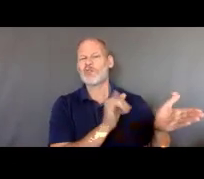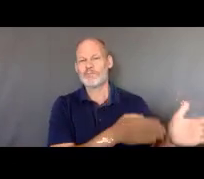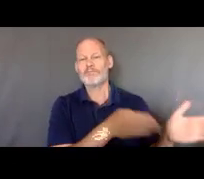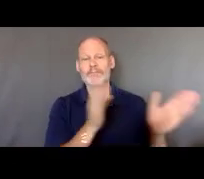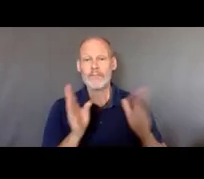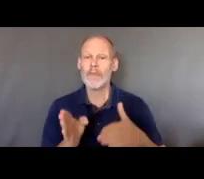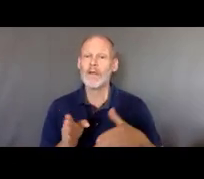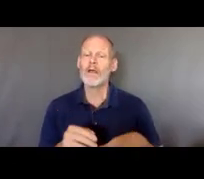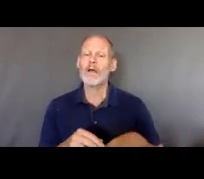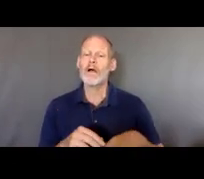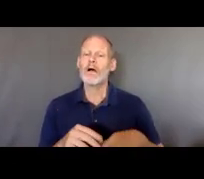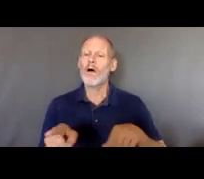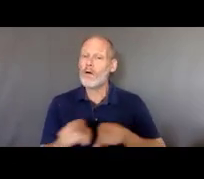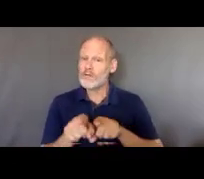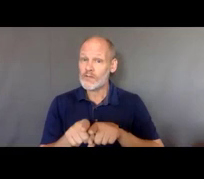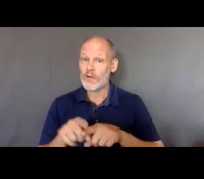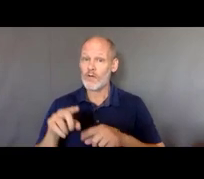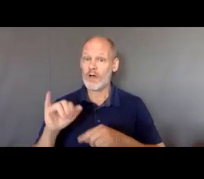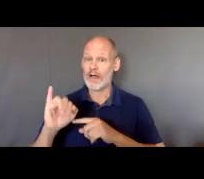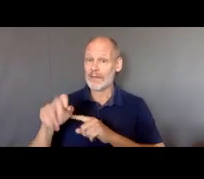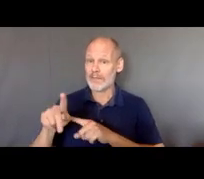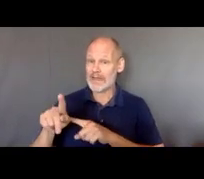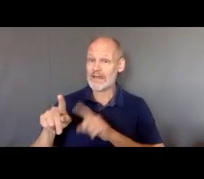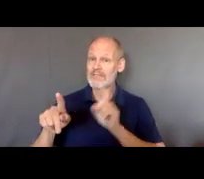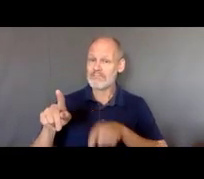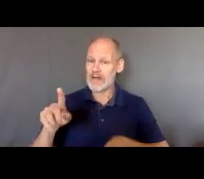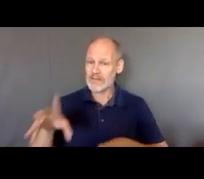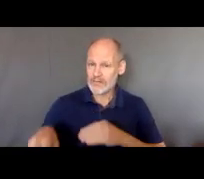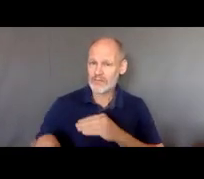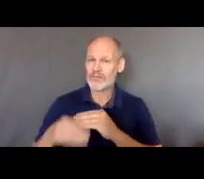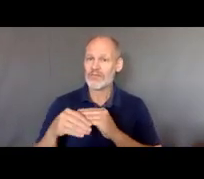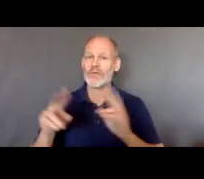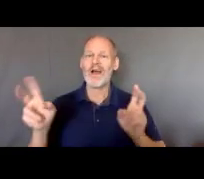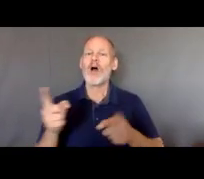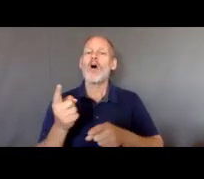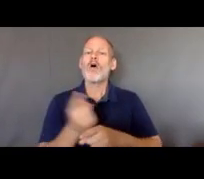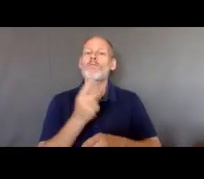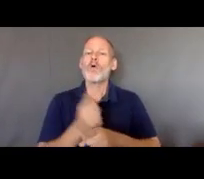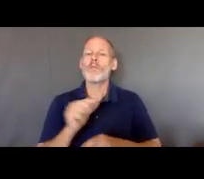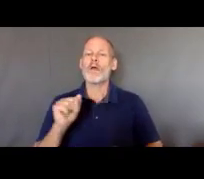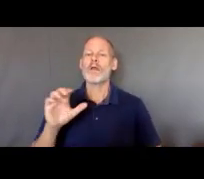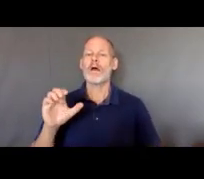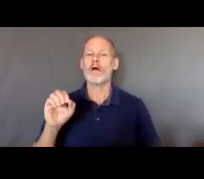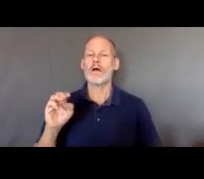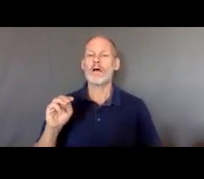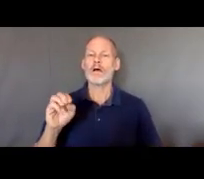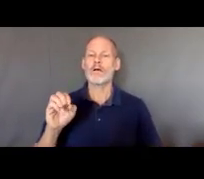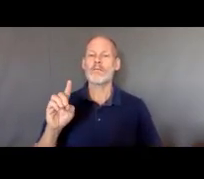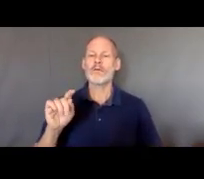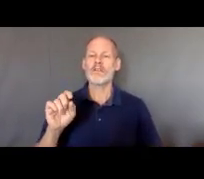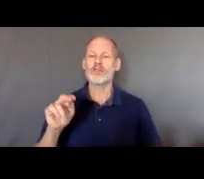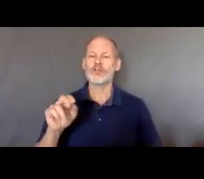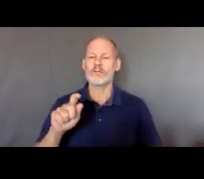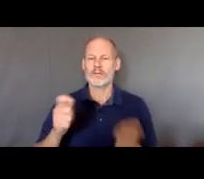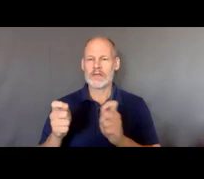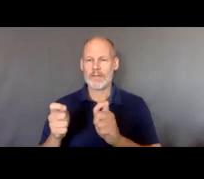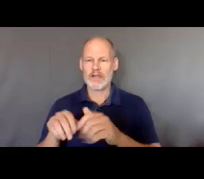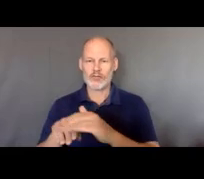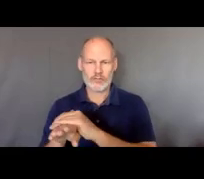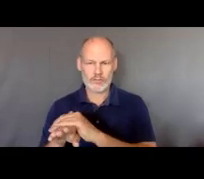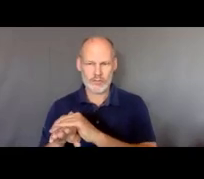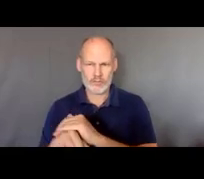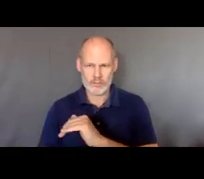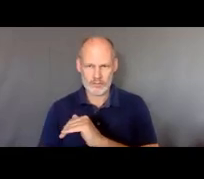tiene que incluir información sobre las adaptaciones apropiadas que a mejor el estudiante necesita. Por ejemplo, adaptaciones